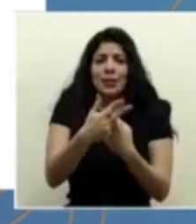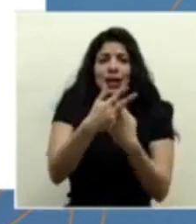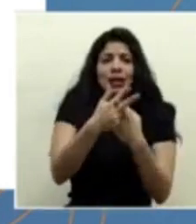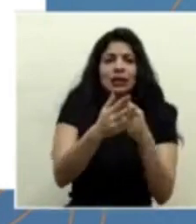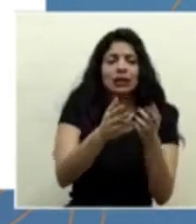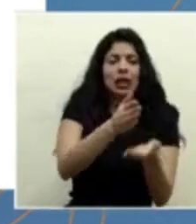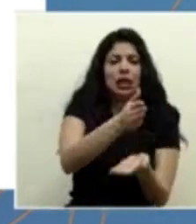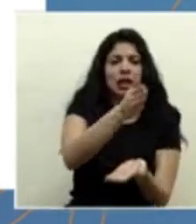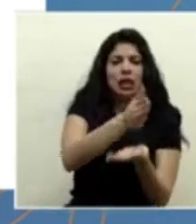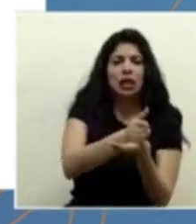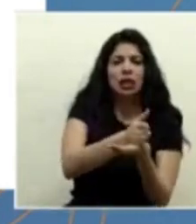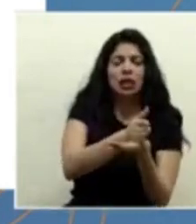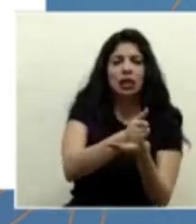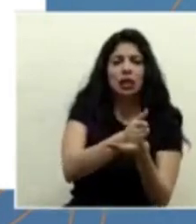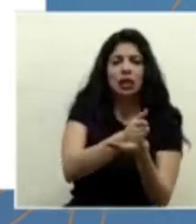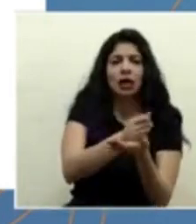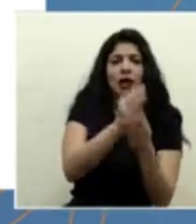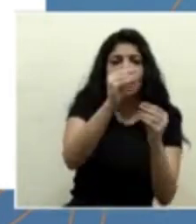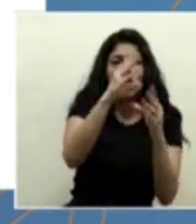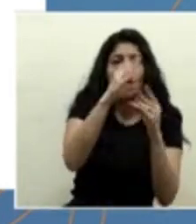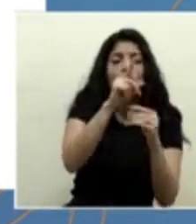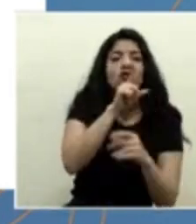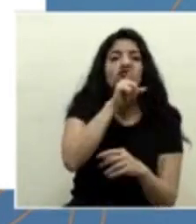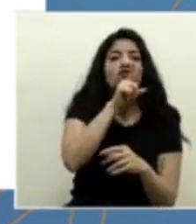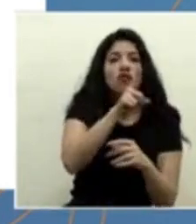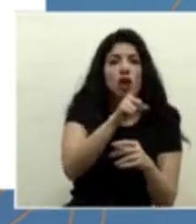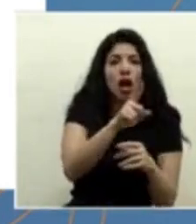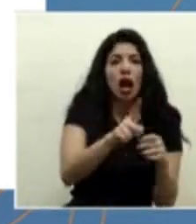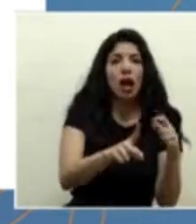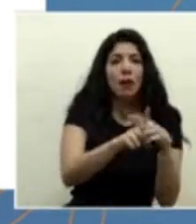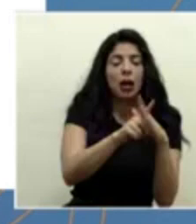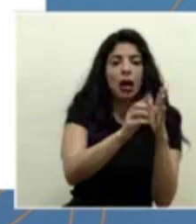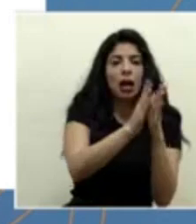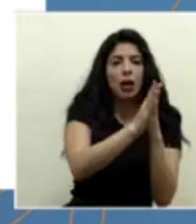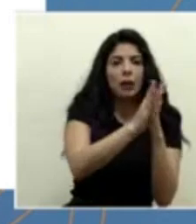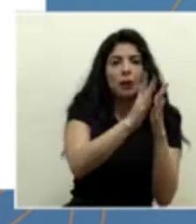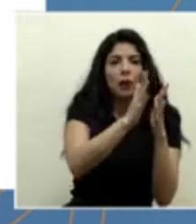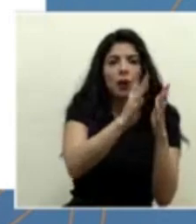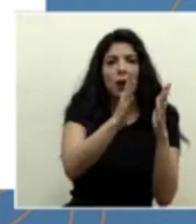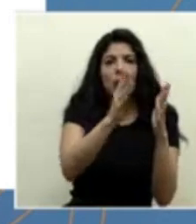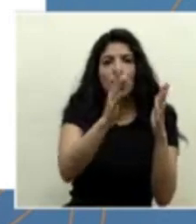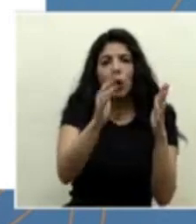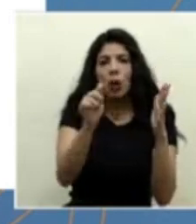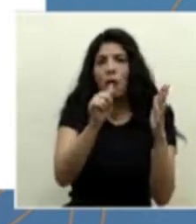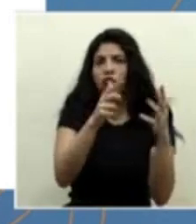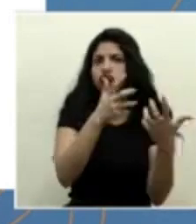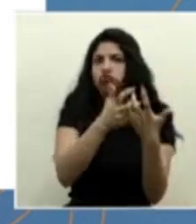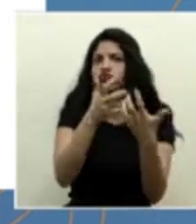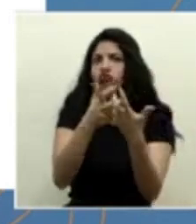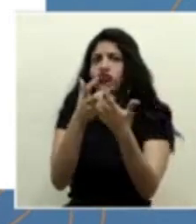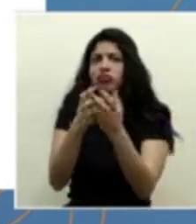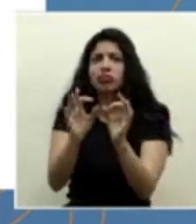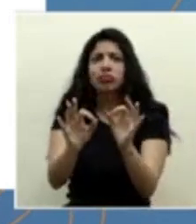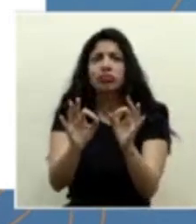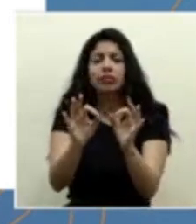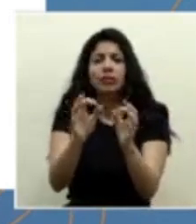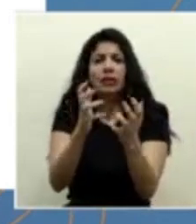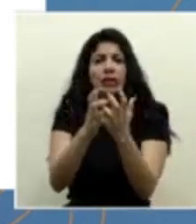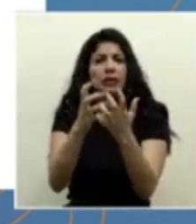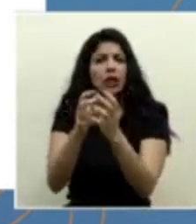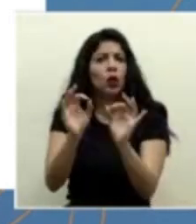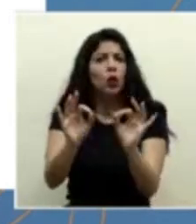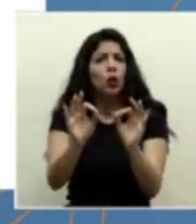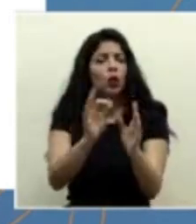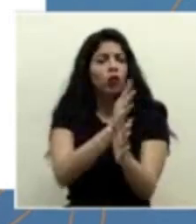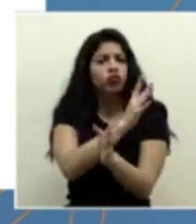los datos reales a registrarse. Y vean que ustedes que se apega bastante. Tiene un ajuste muy bueno.